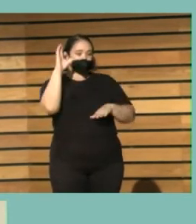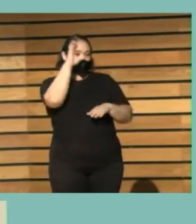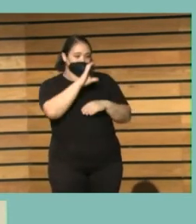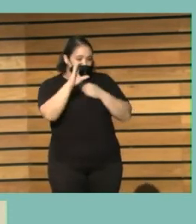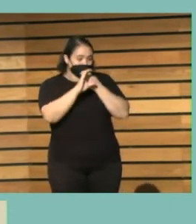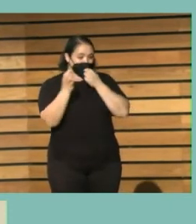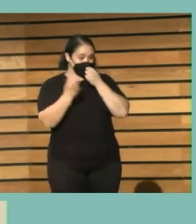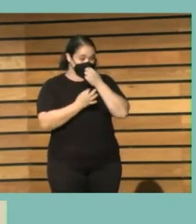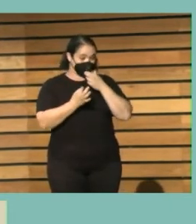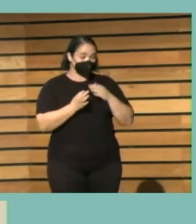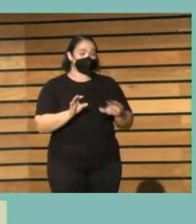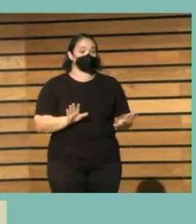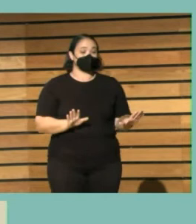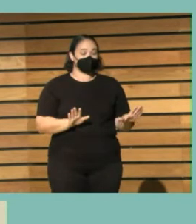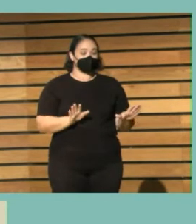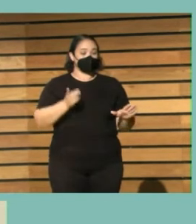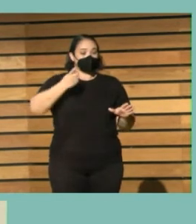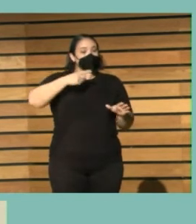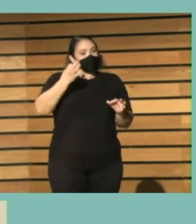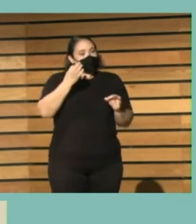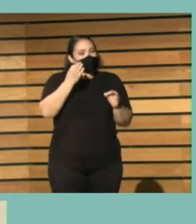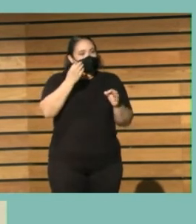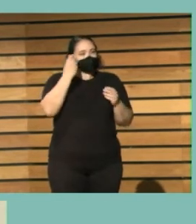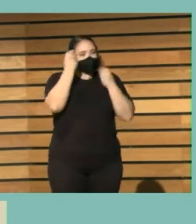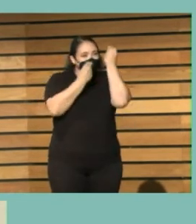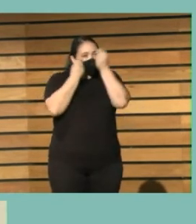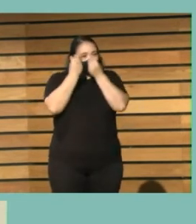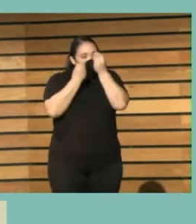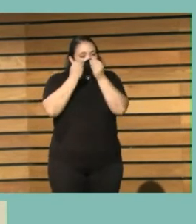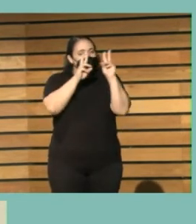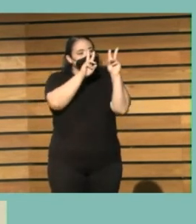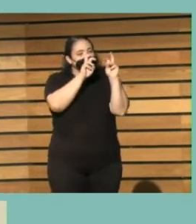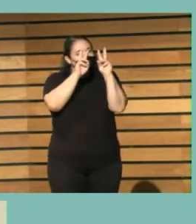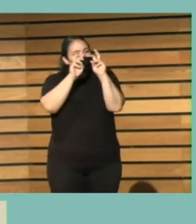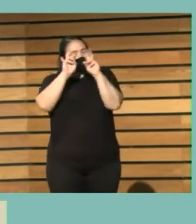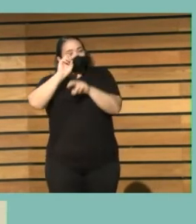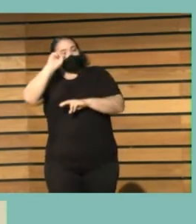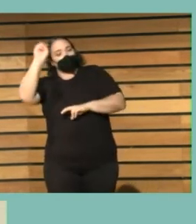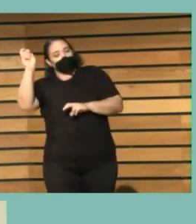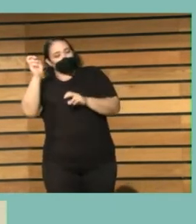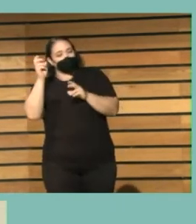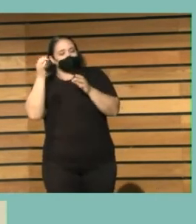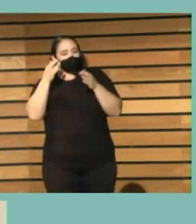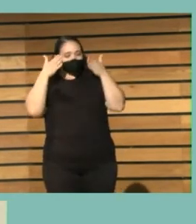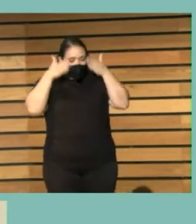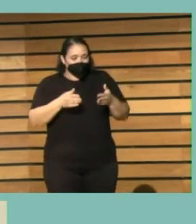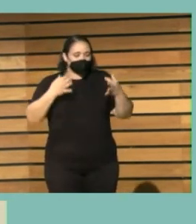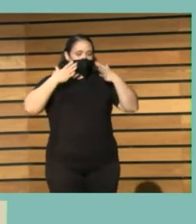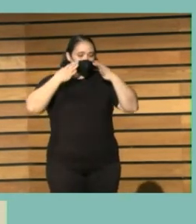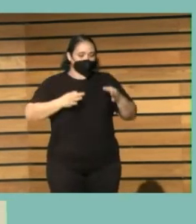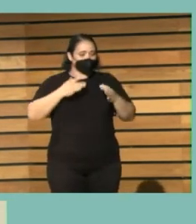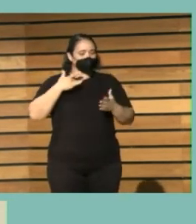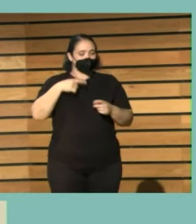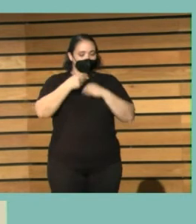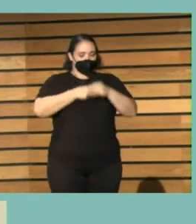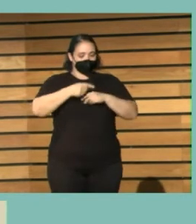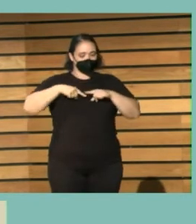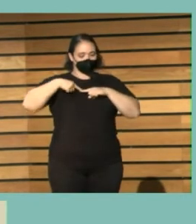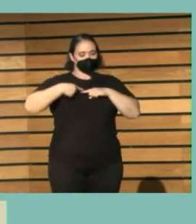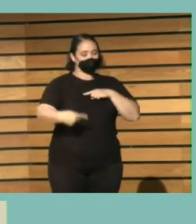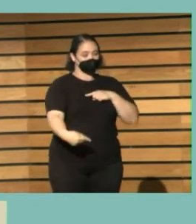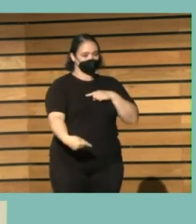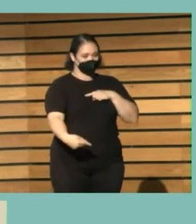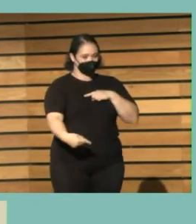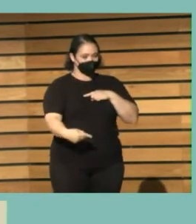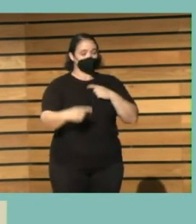científico etcétera etcétera no estaría de más tratar cierto tipo de temas que fuesen un poquito más aptos entendemos por aquí que esto es un tema que os podemos